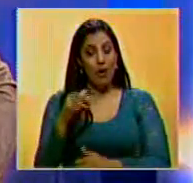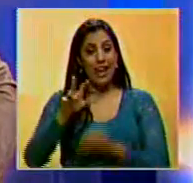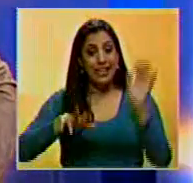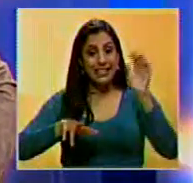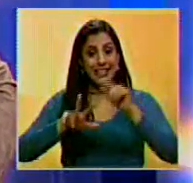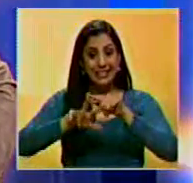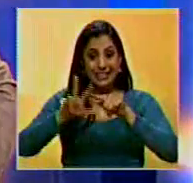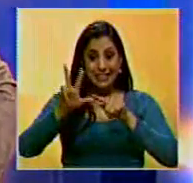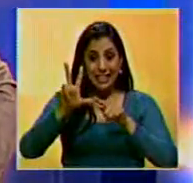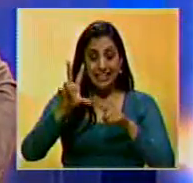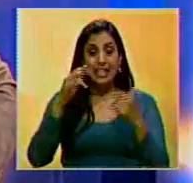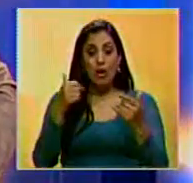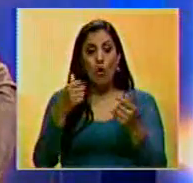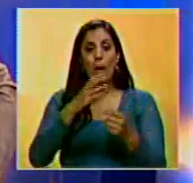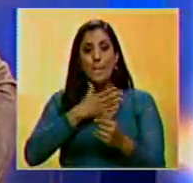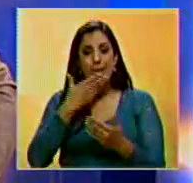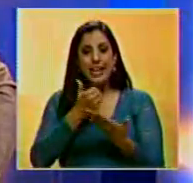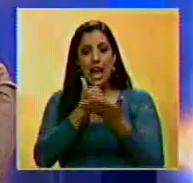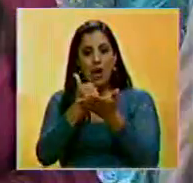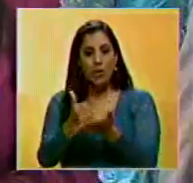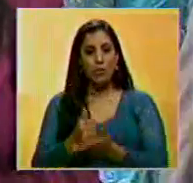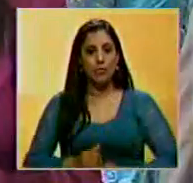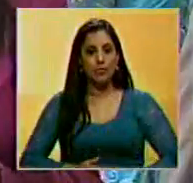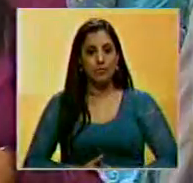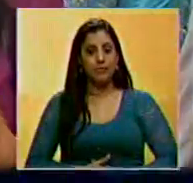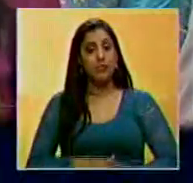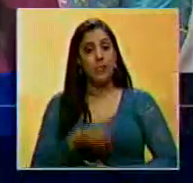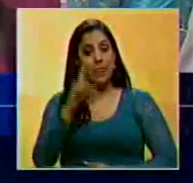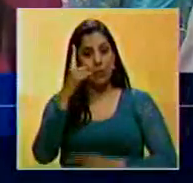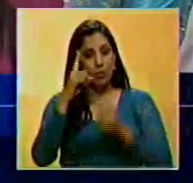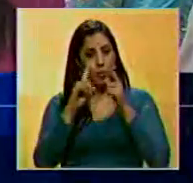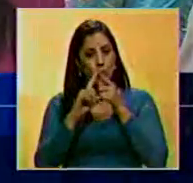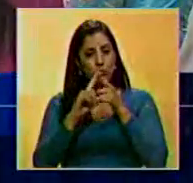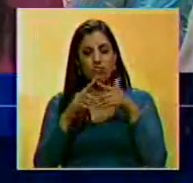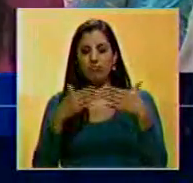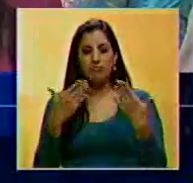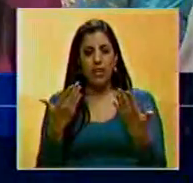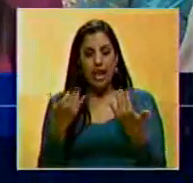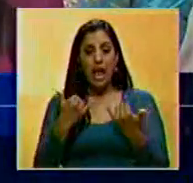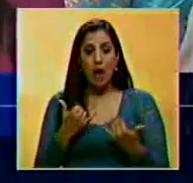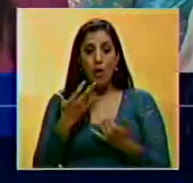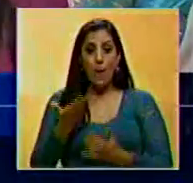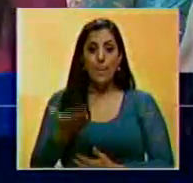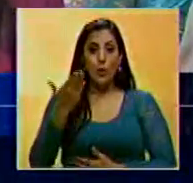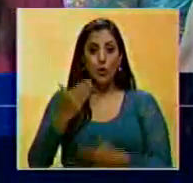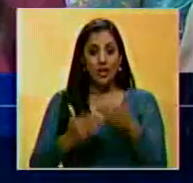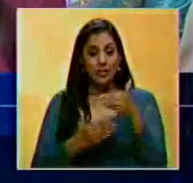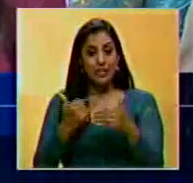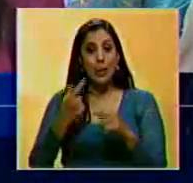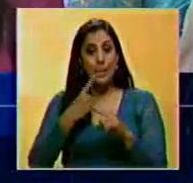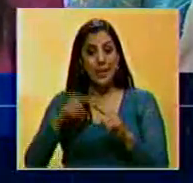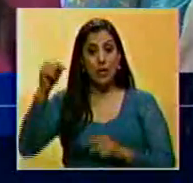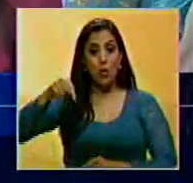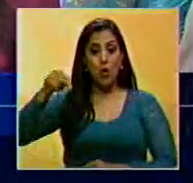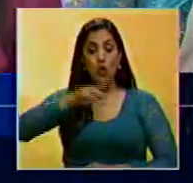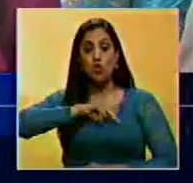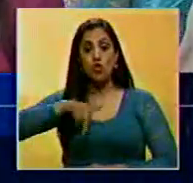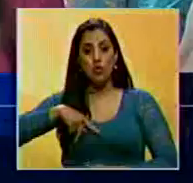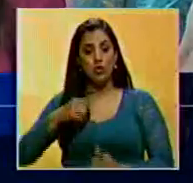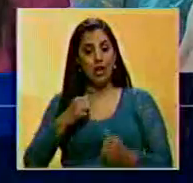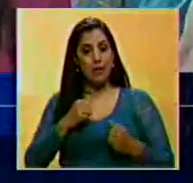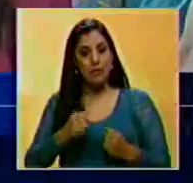13 áreas ampliarán los ámbitos de cooperación. Una cooperación que ha dado pasos importantes, pero que hoy vamos a